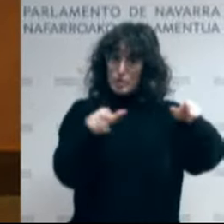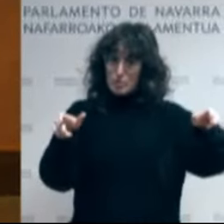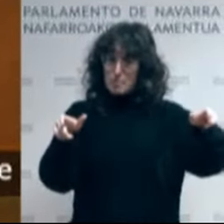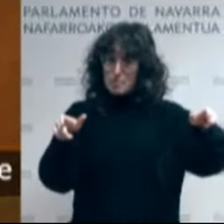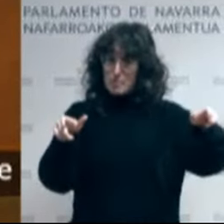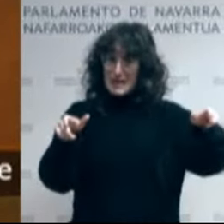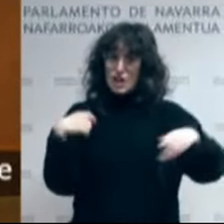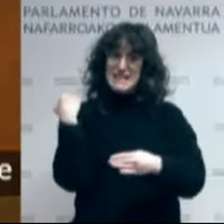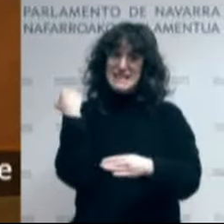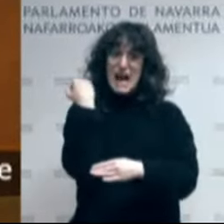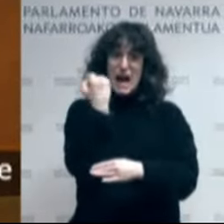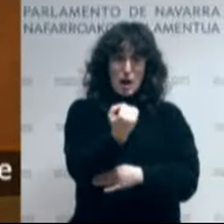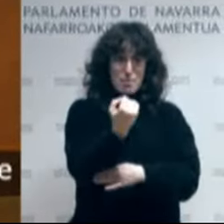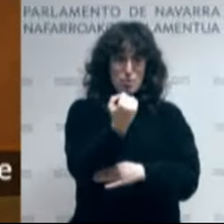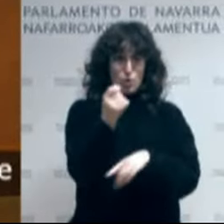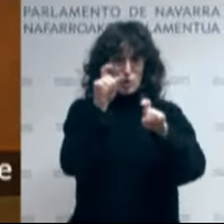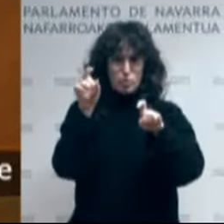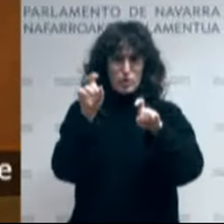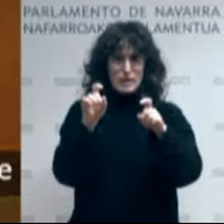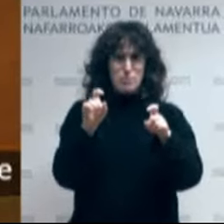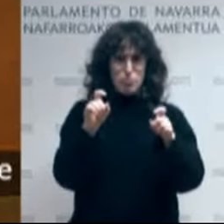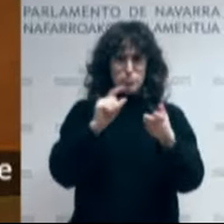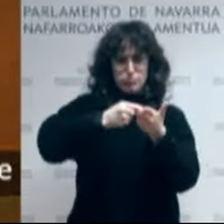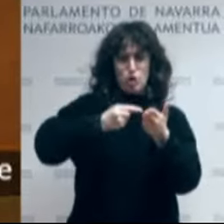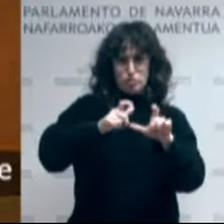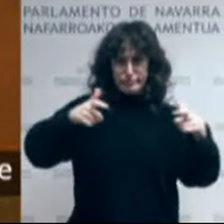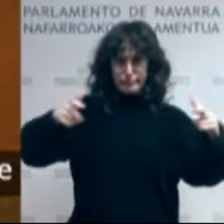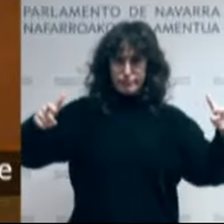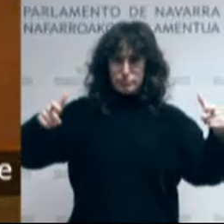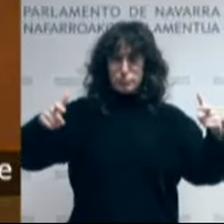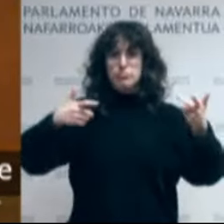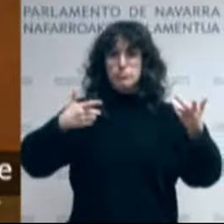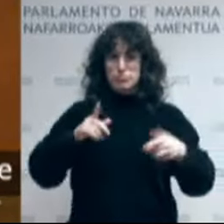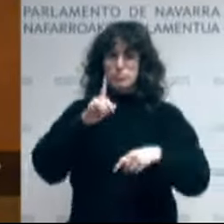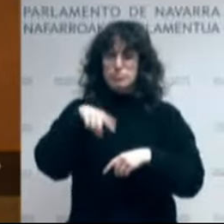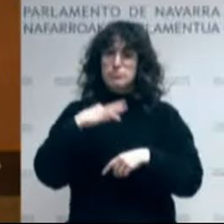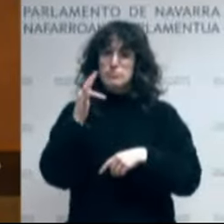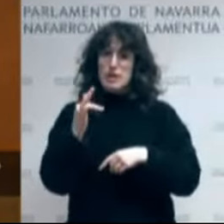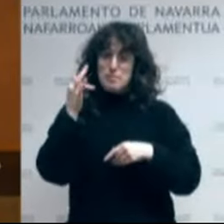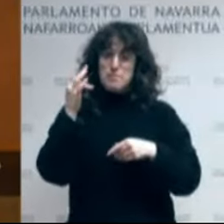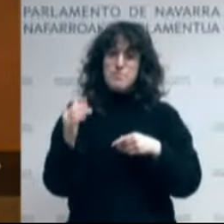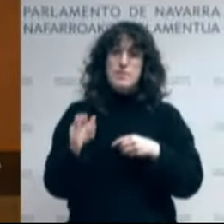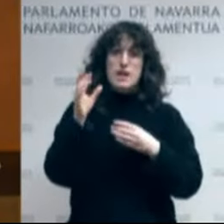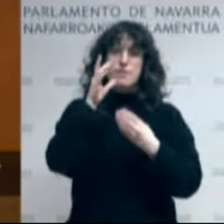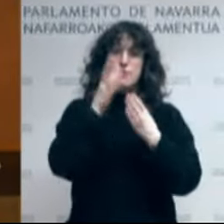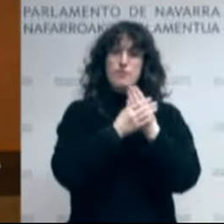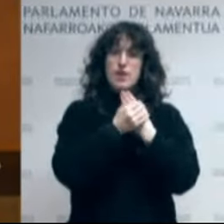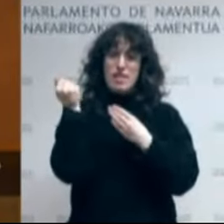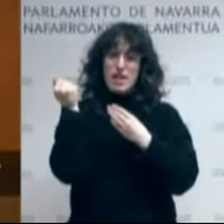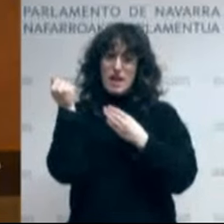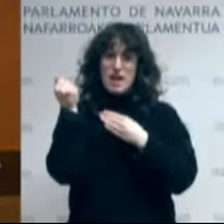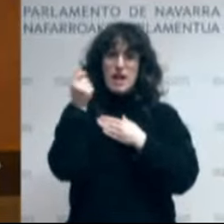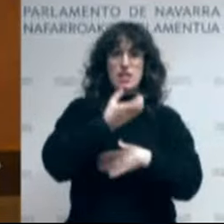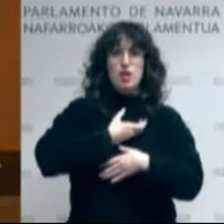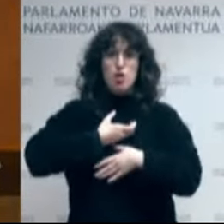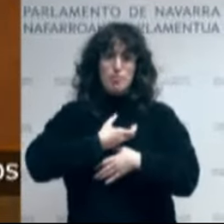educativo y también se compromete a tomar en cuenta las medidas aprobadas por la Federación de Municipios y Consejos sobre el modelo de gestión del